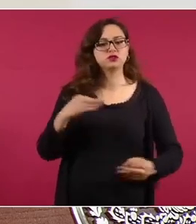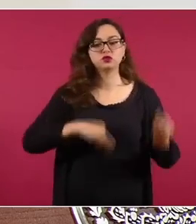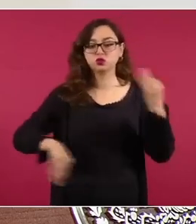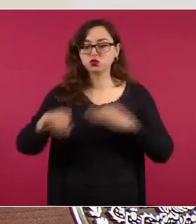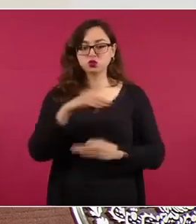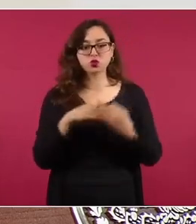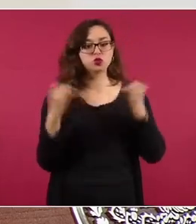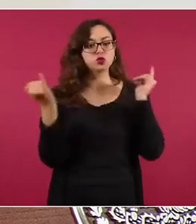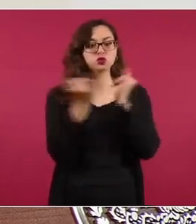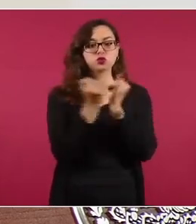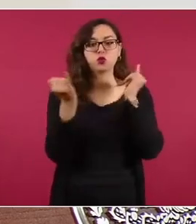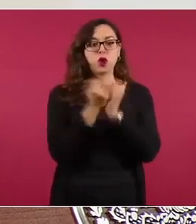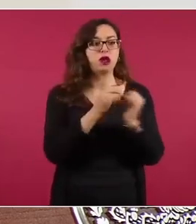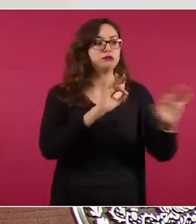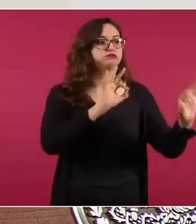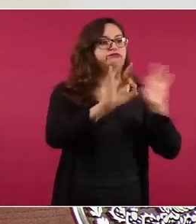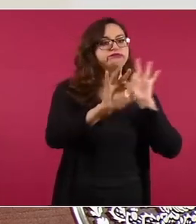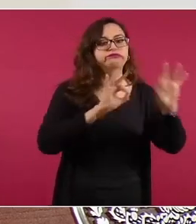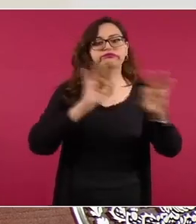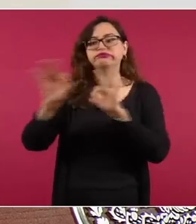llamaban a no votar